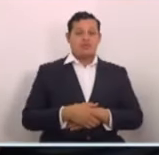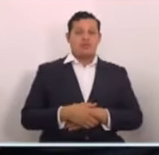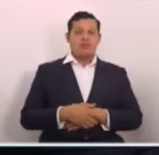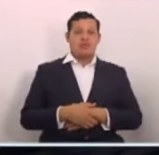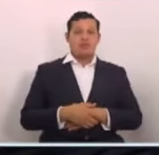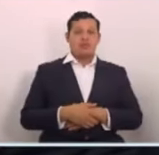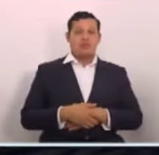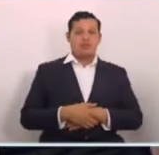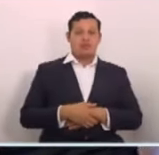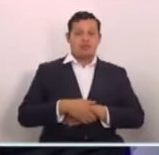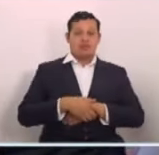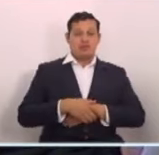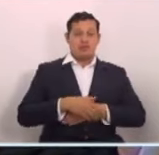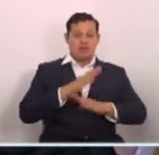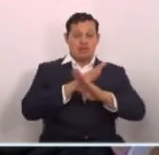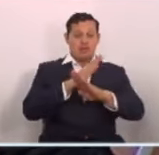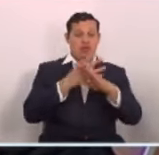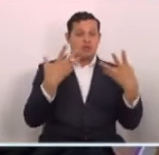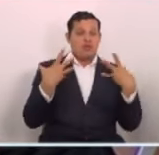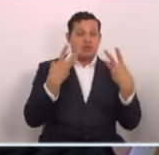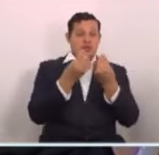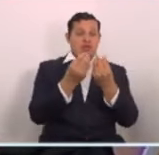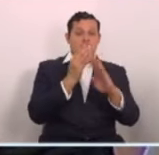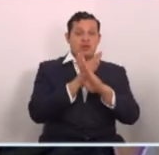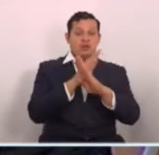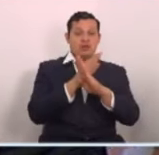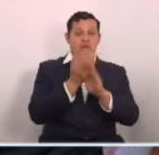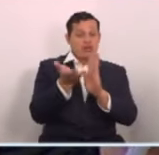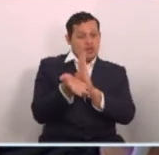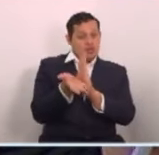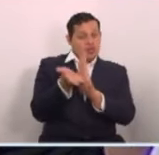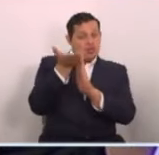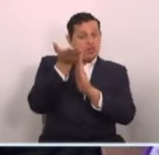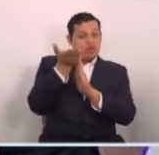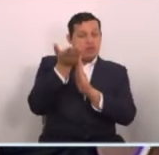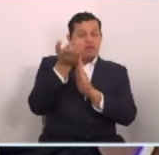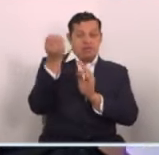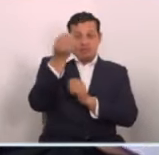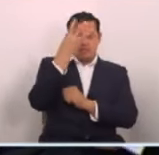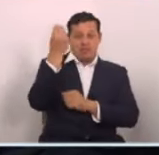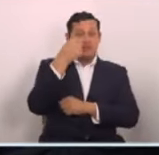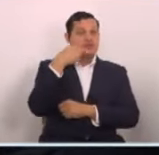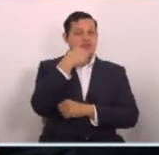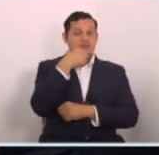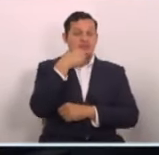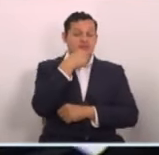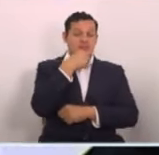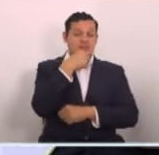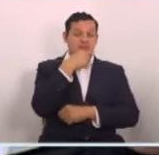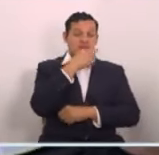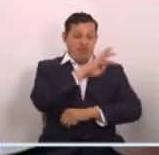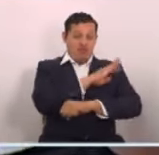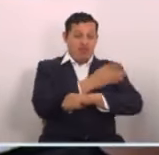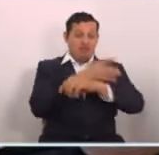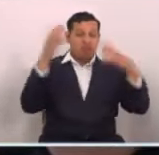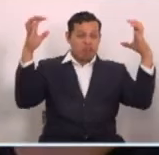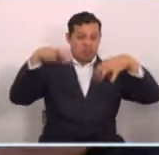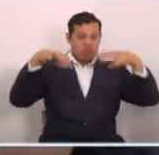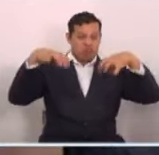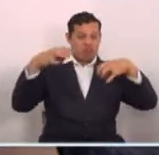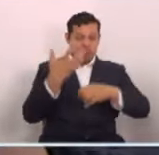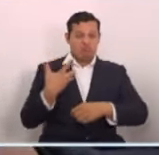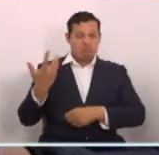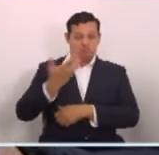que lo tengo por acá, Protección Civil, decía él, ha elevado alerta roja por las fuertes lluvias en todo el